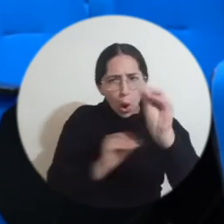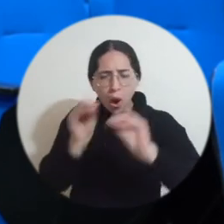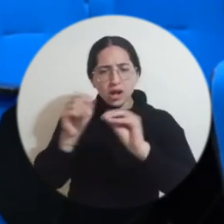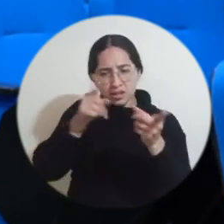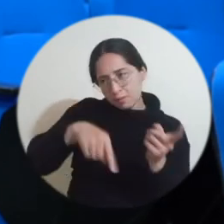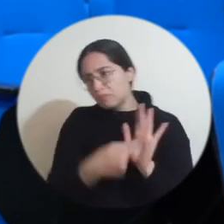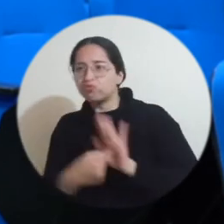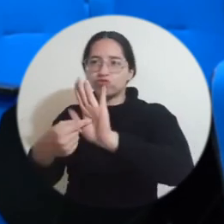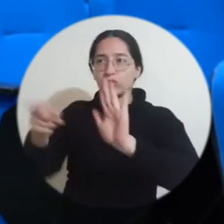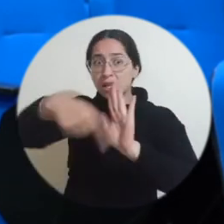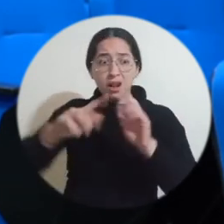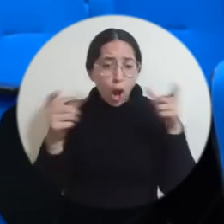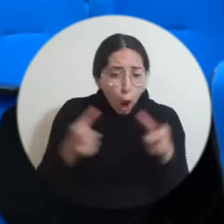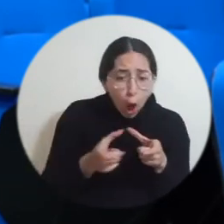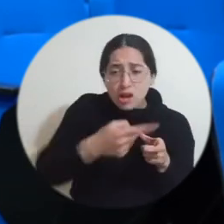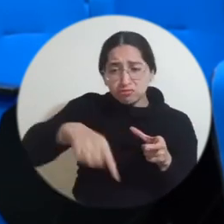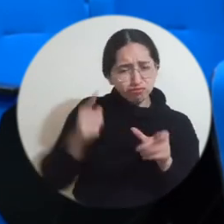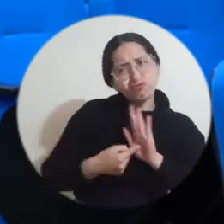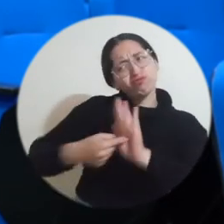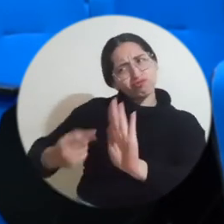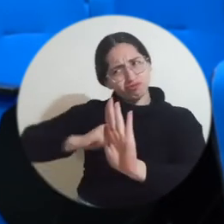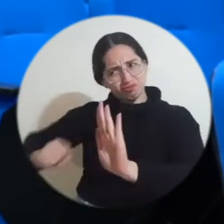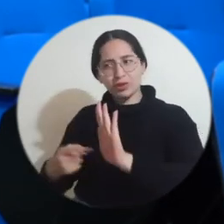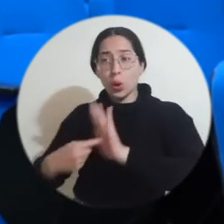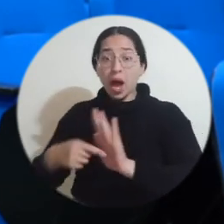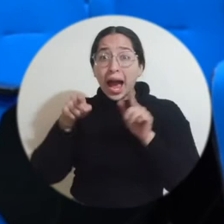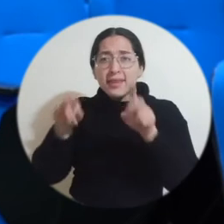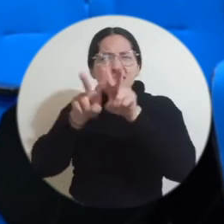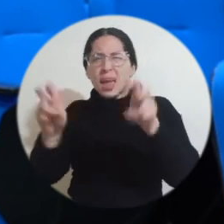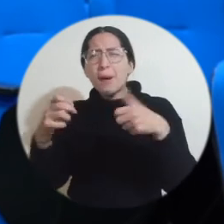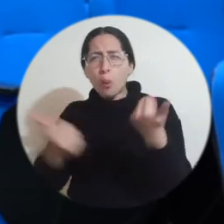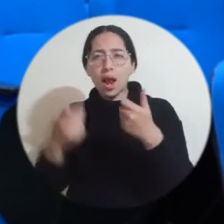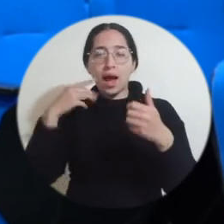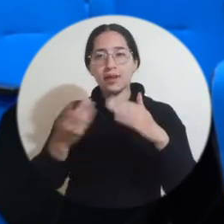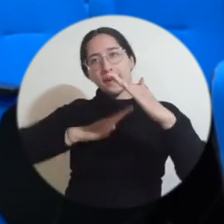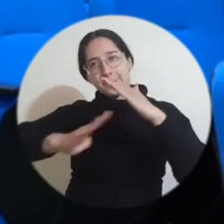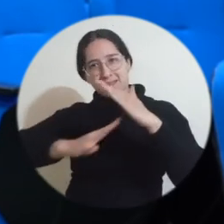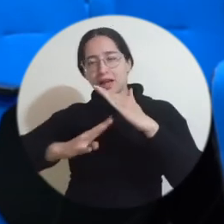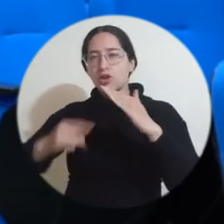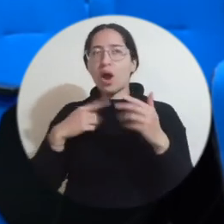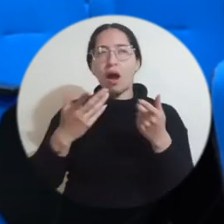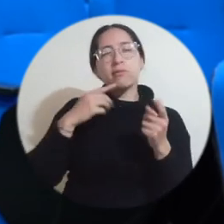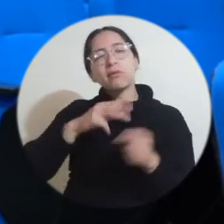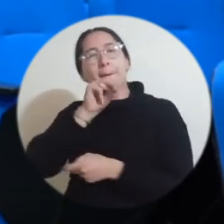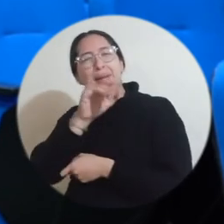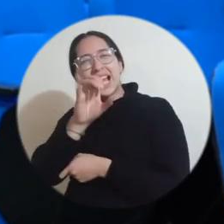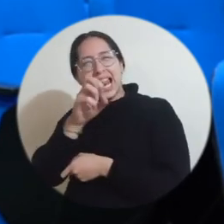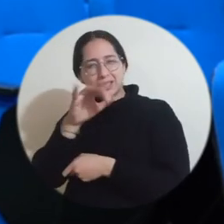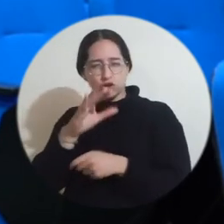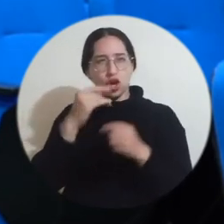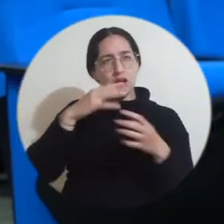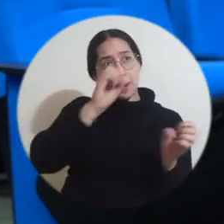y posicionando a todas estas minorías dentro de la sociedad y dándole el lugar que se merecen. Entonces, es un corto que habla sobre migración y también tiene una